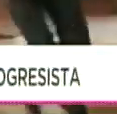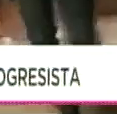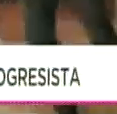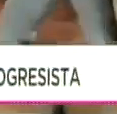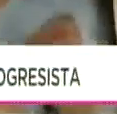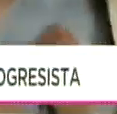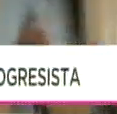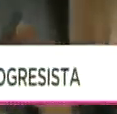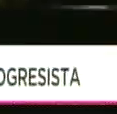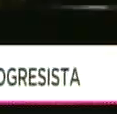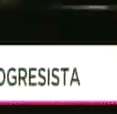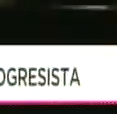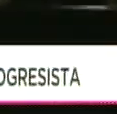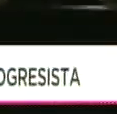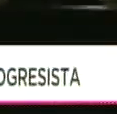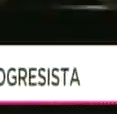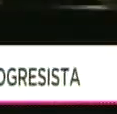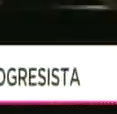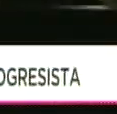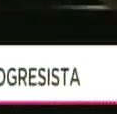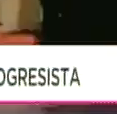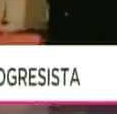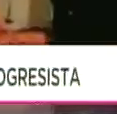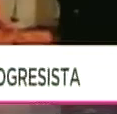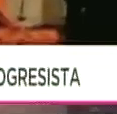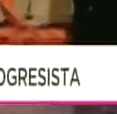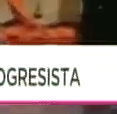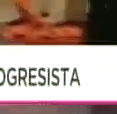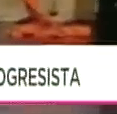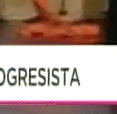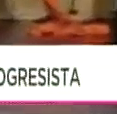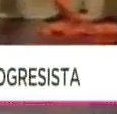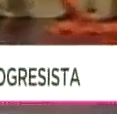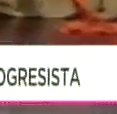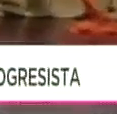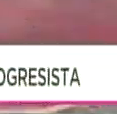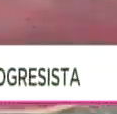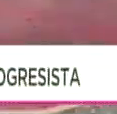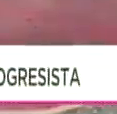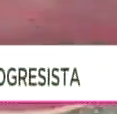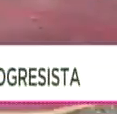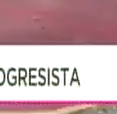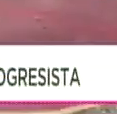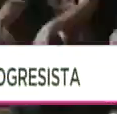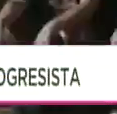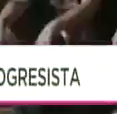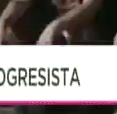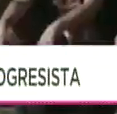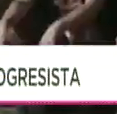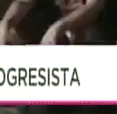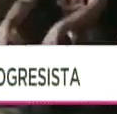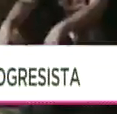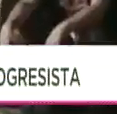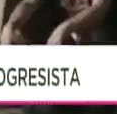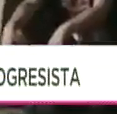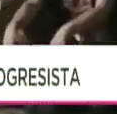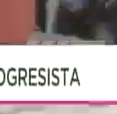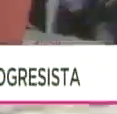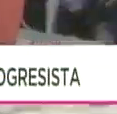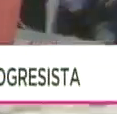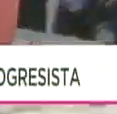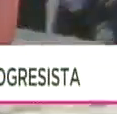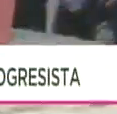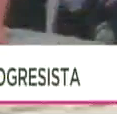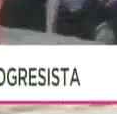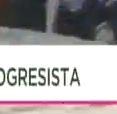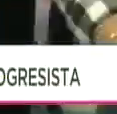la cultura. sido un festival que ha logrado unir a estos países y estoy muy segura que de este festival saldrán muchas agrupaciones